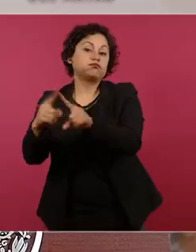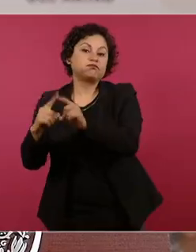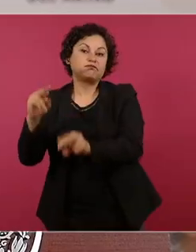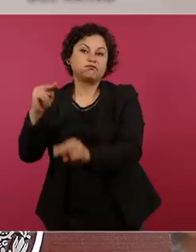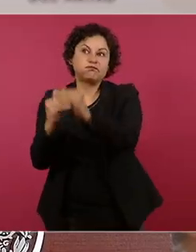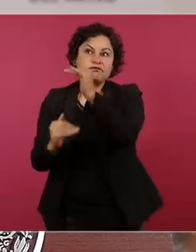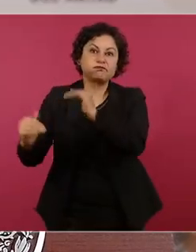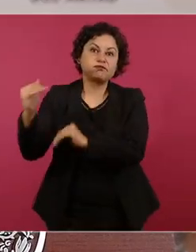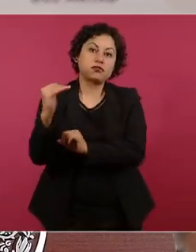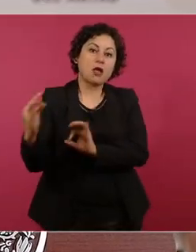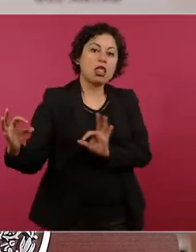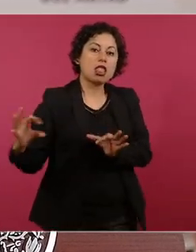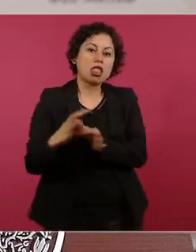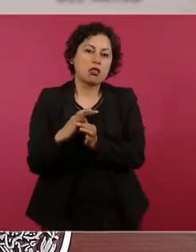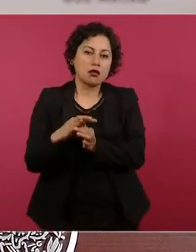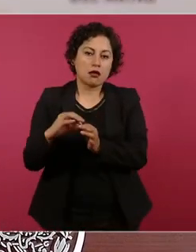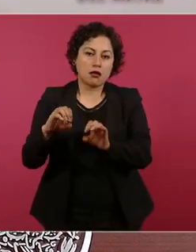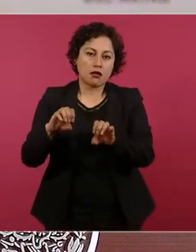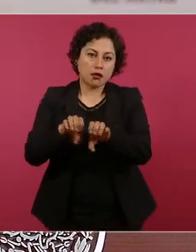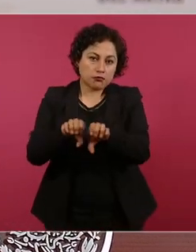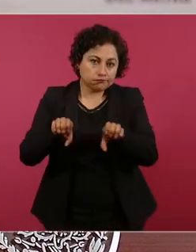ganan tiempo